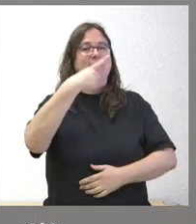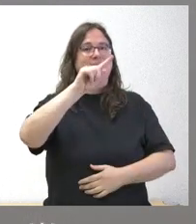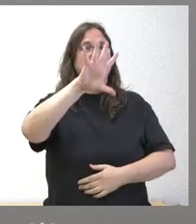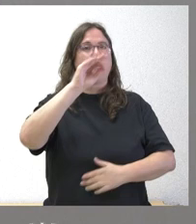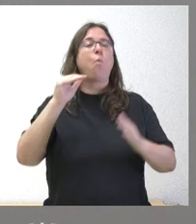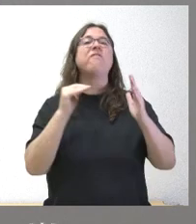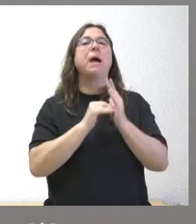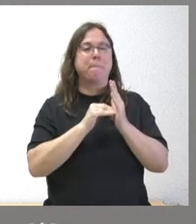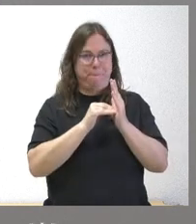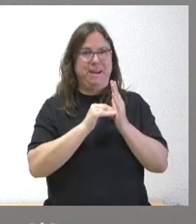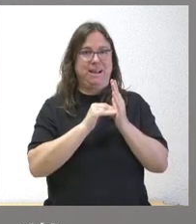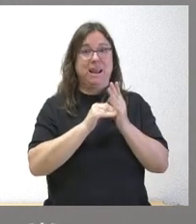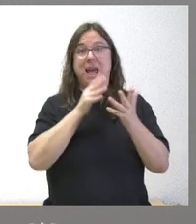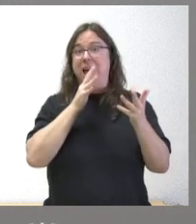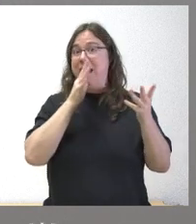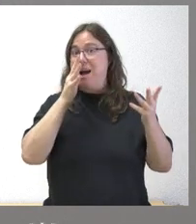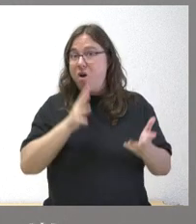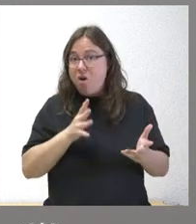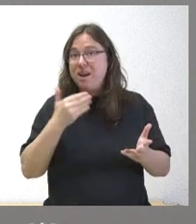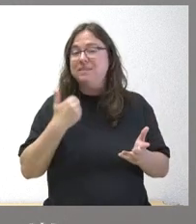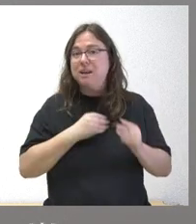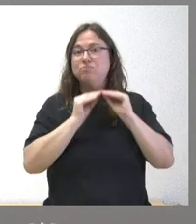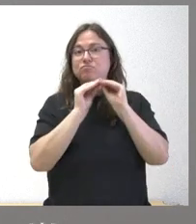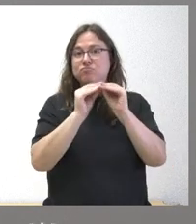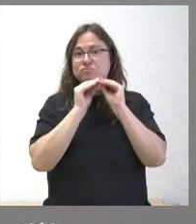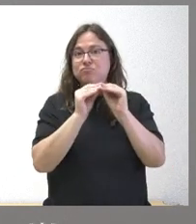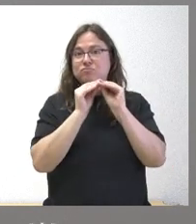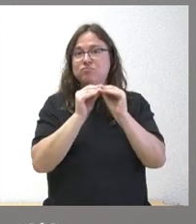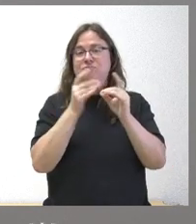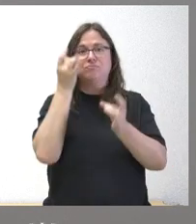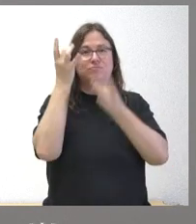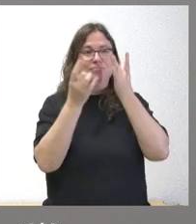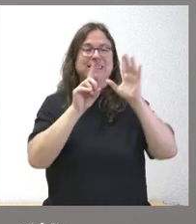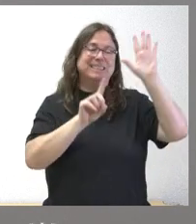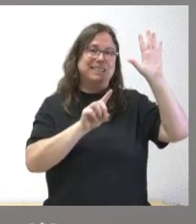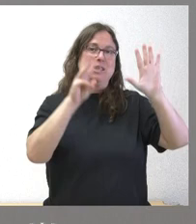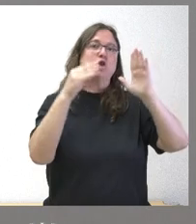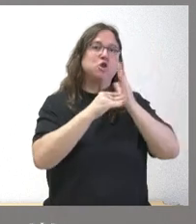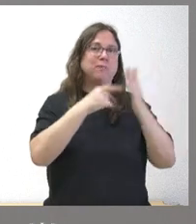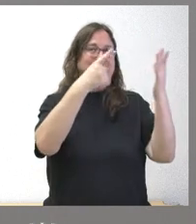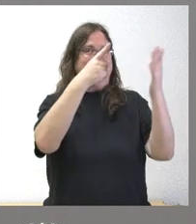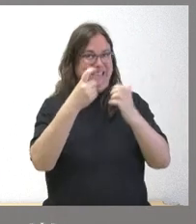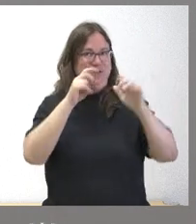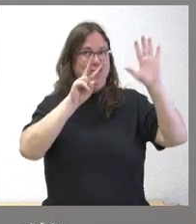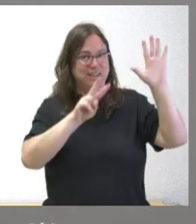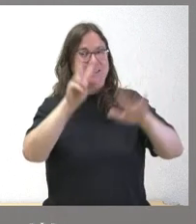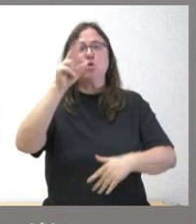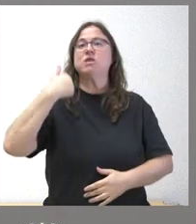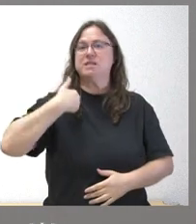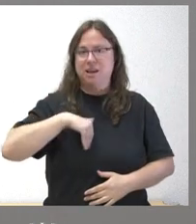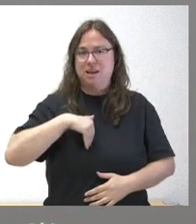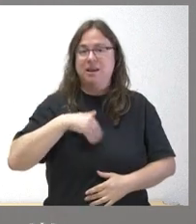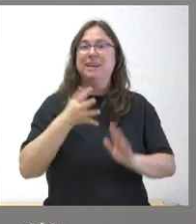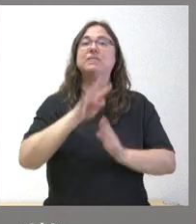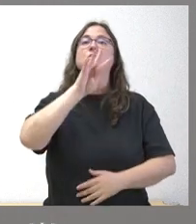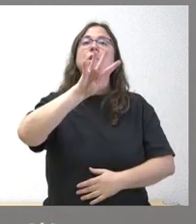hectáreas. En la actualidad ya se están desarrollando actividades en 68.671, lo que supone el 45,8